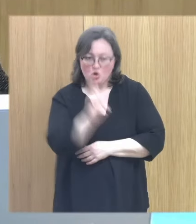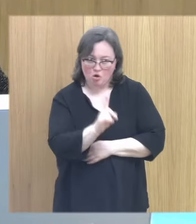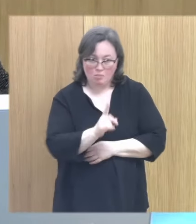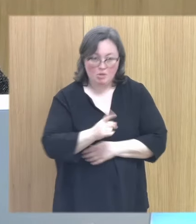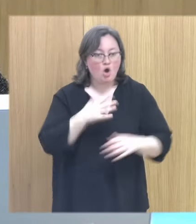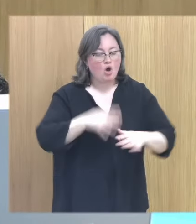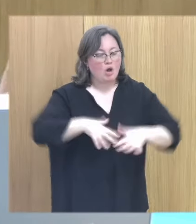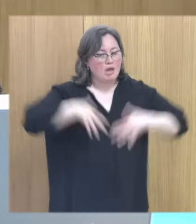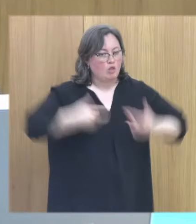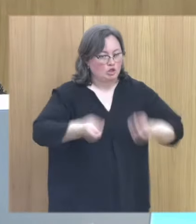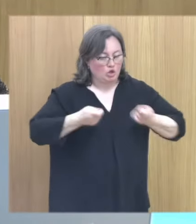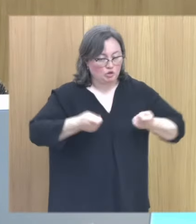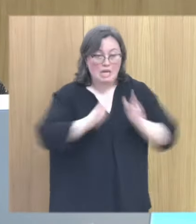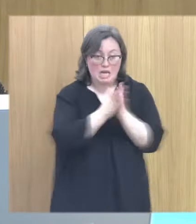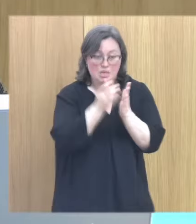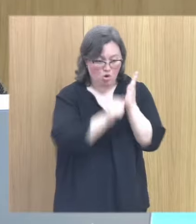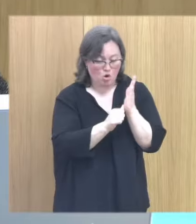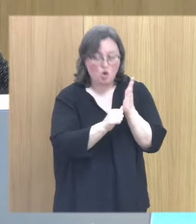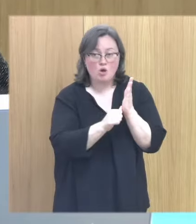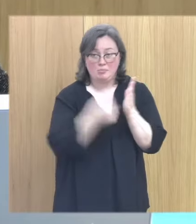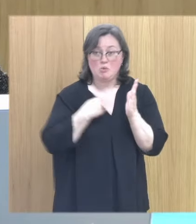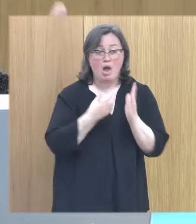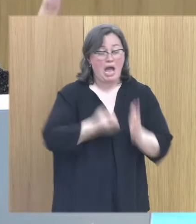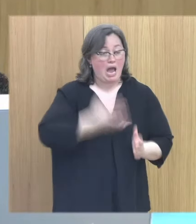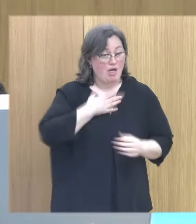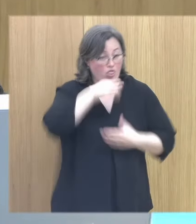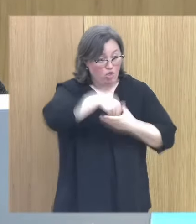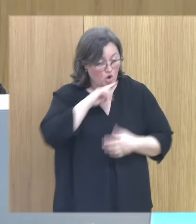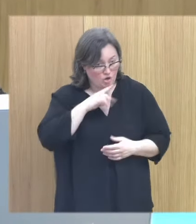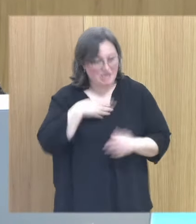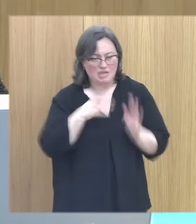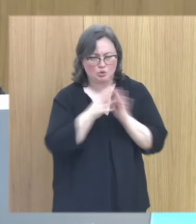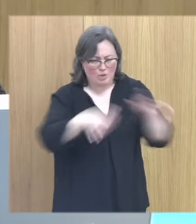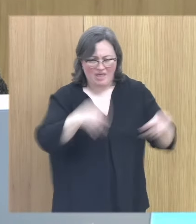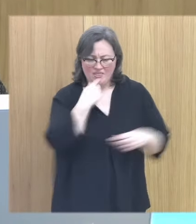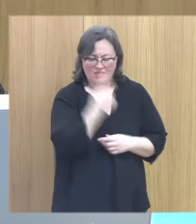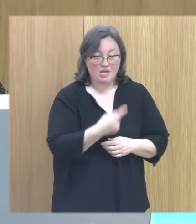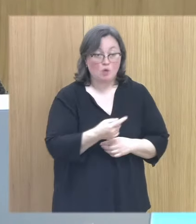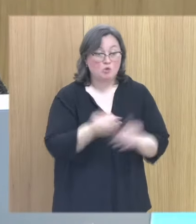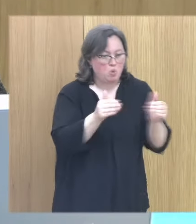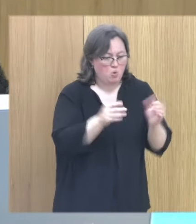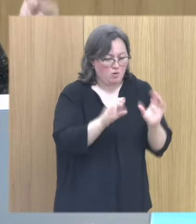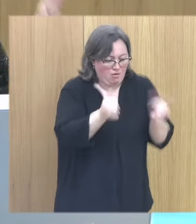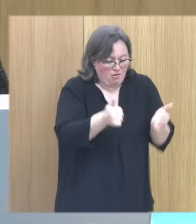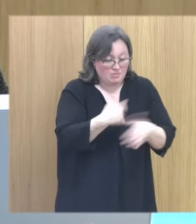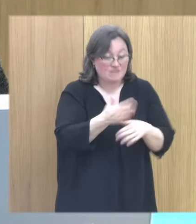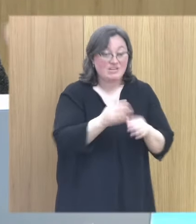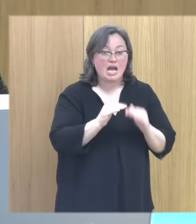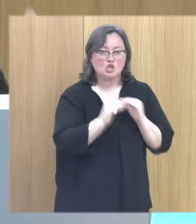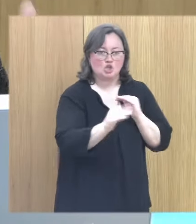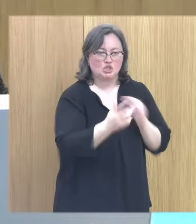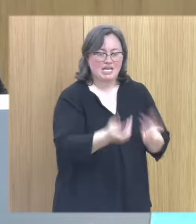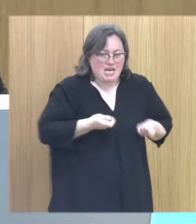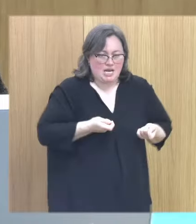hay una parte que tiene que ver esto en el libro poniendo el mal dolor está perfectamente estructurado entonces hay una parte por la que empiezas que es sostener